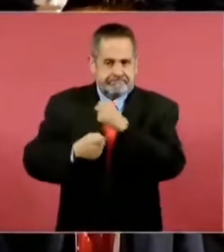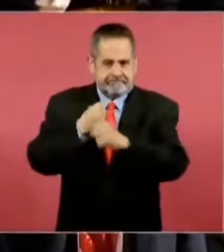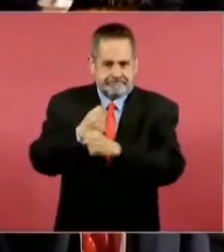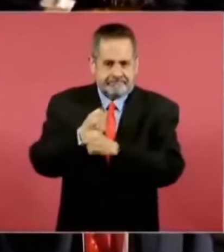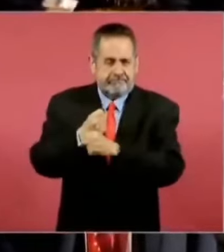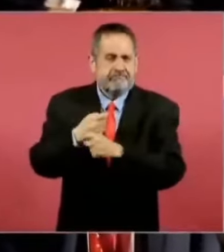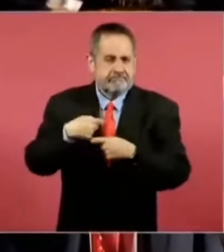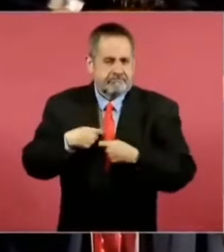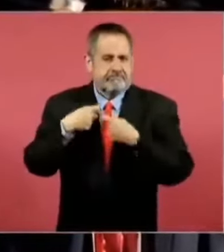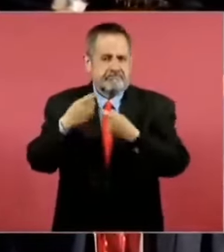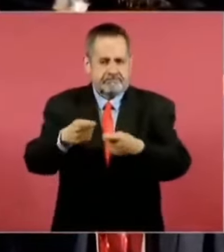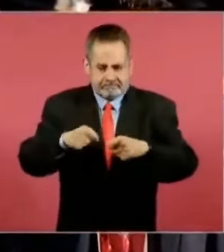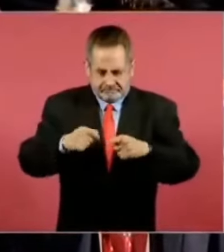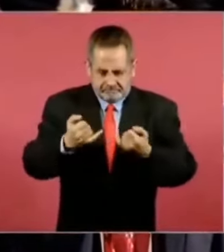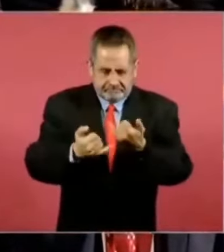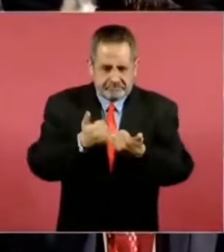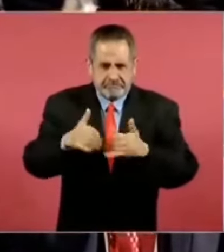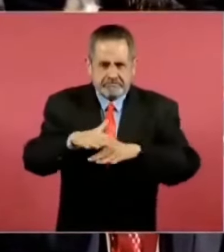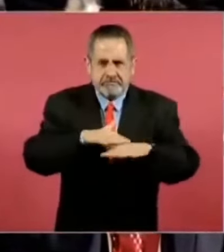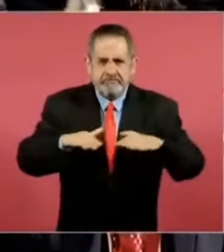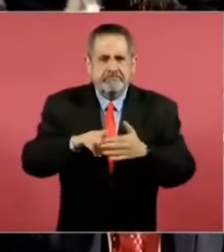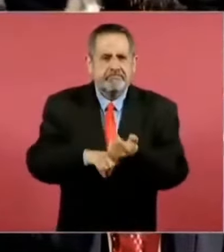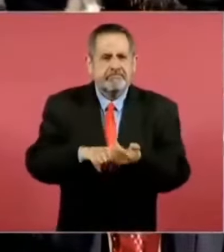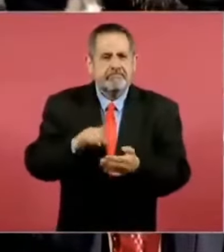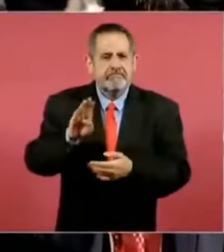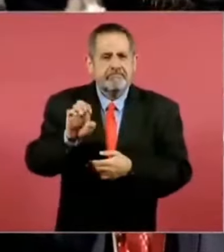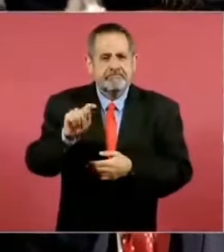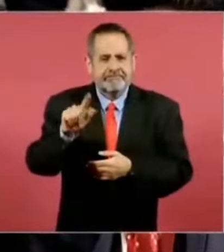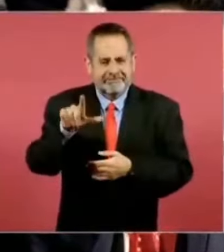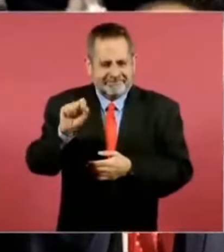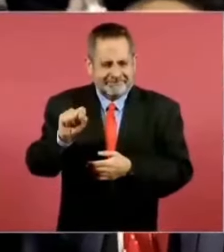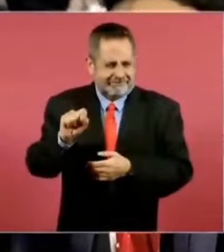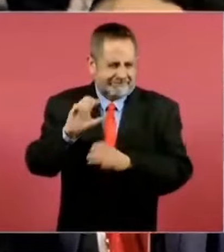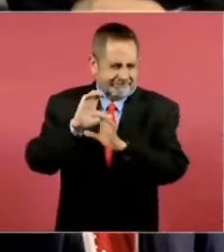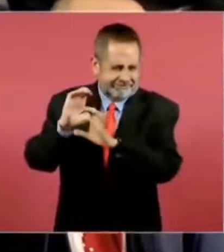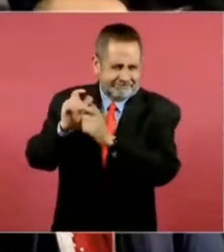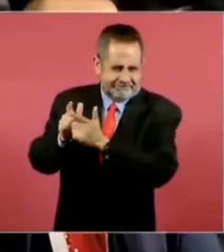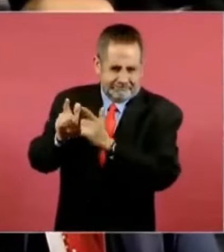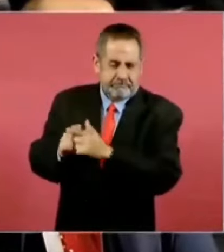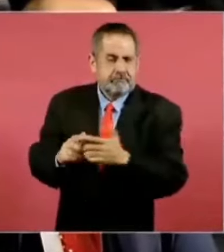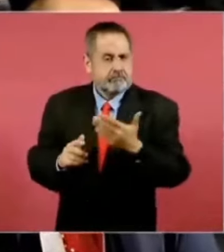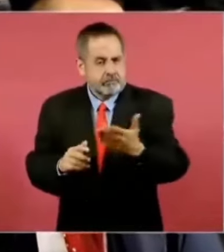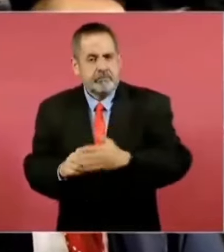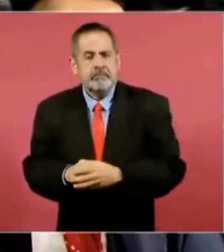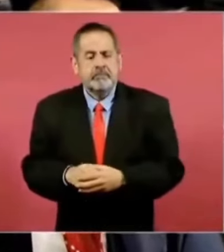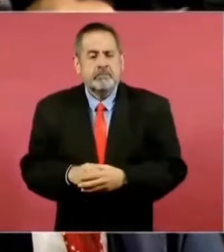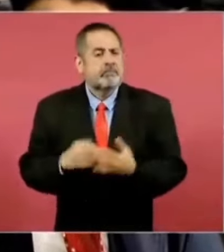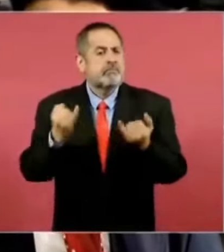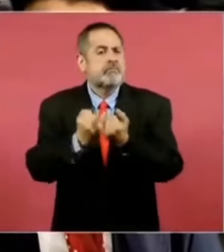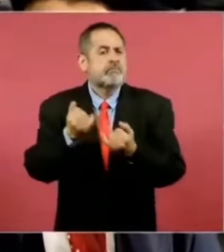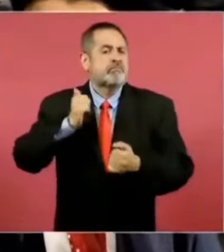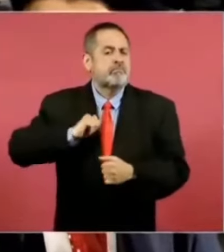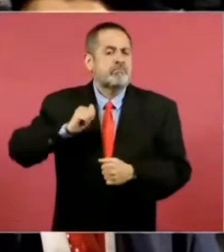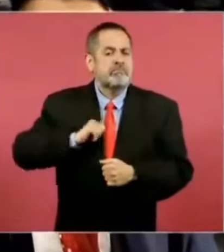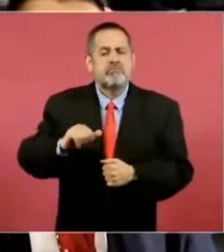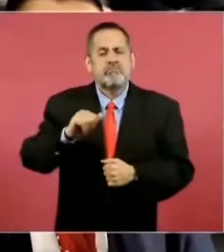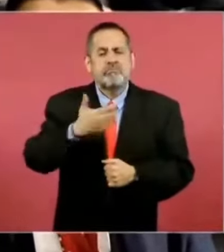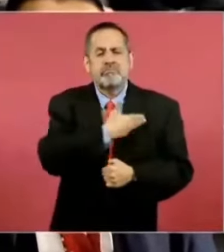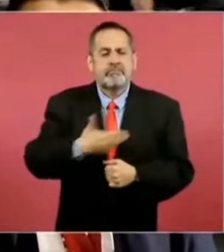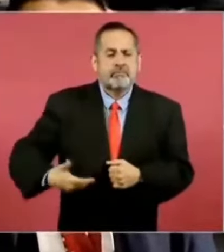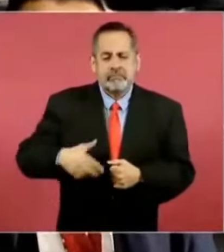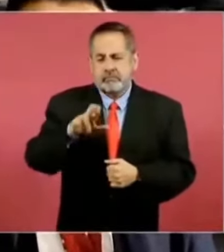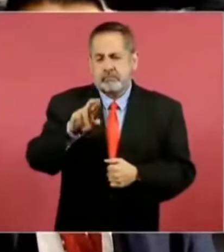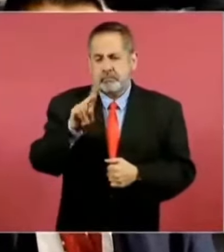un dominó de los Beatles, mi pregunta sería, tal como Adolfo Ruiz Cortines permitió a su